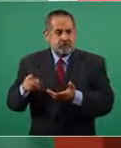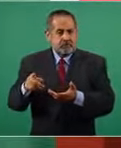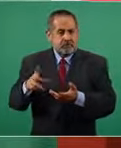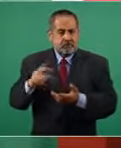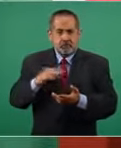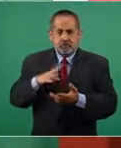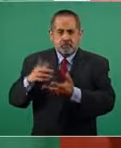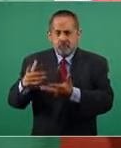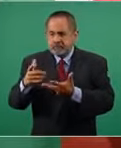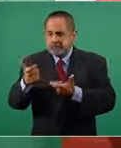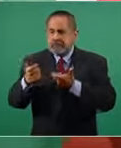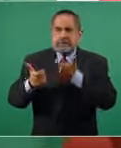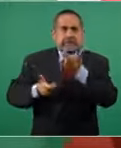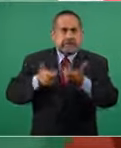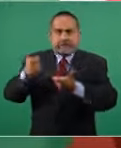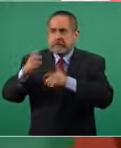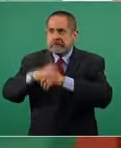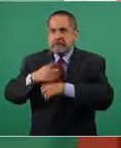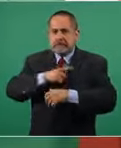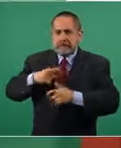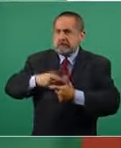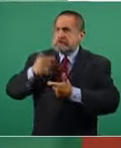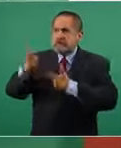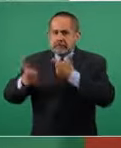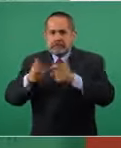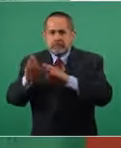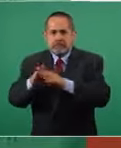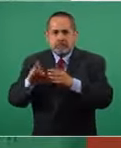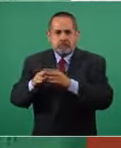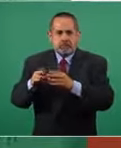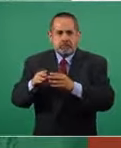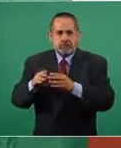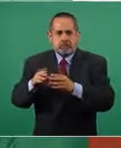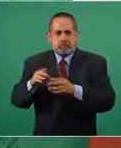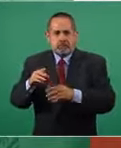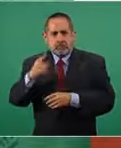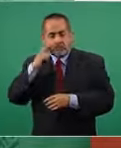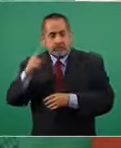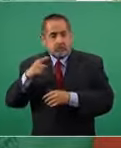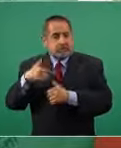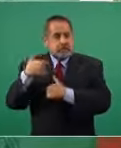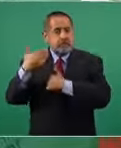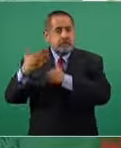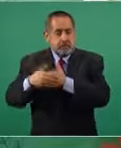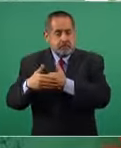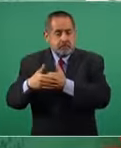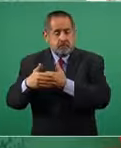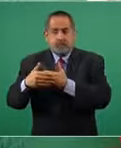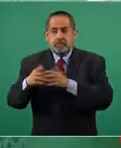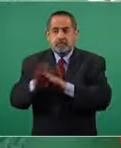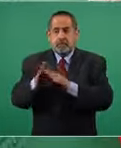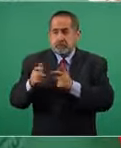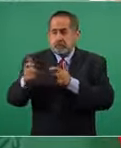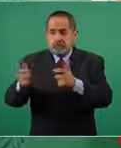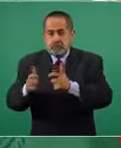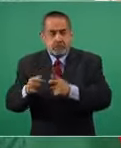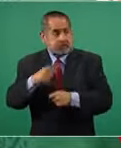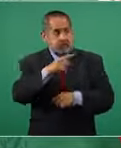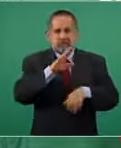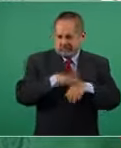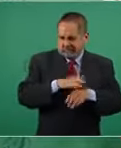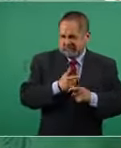capacidad para poder cumplir sus compromisos y recibía más